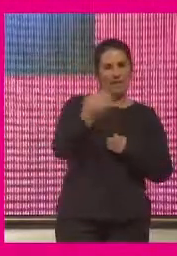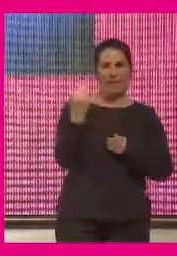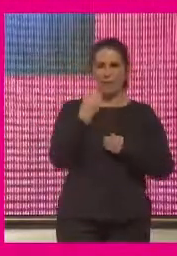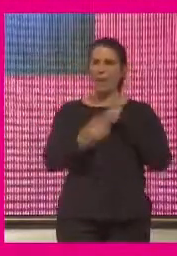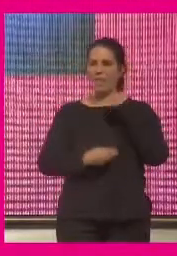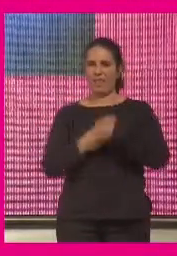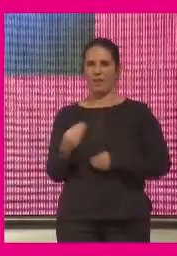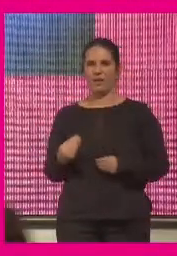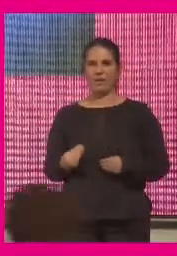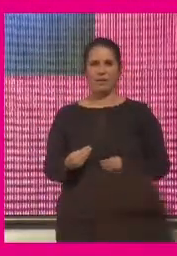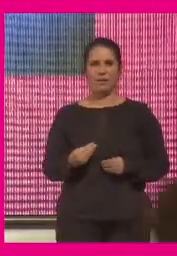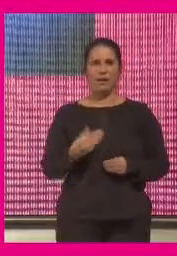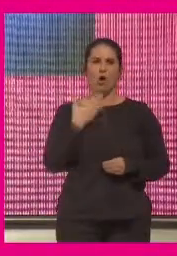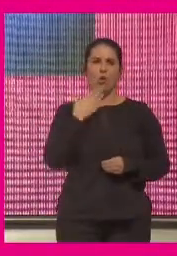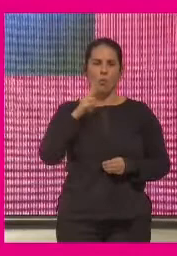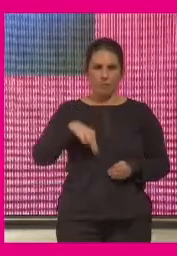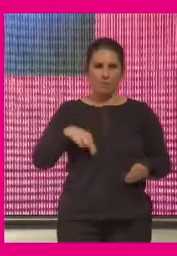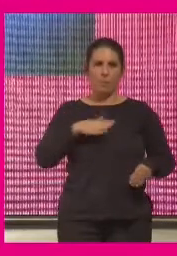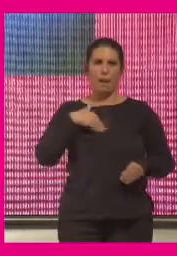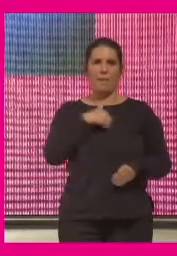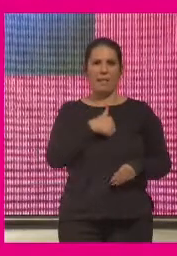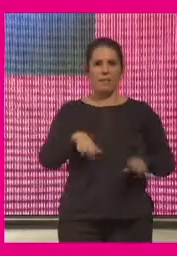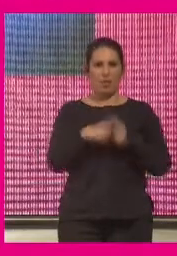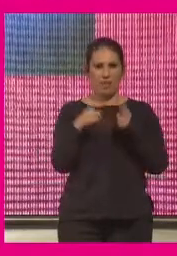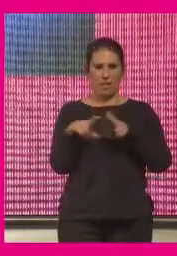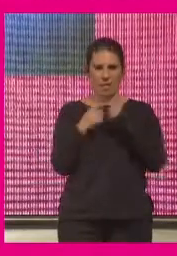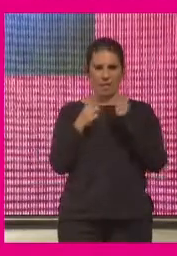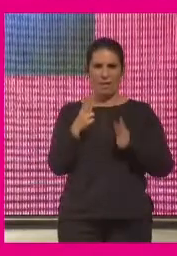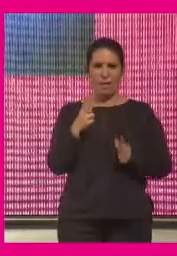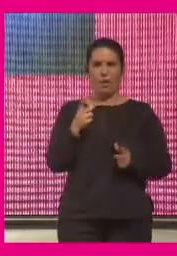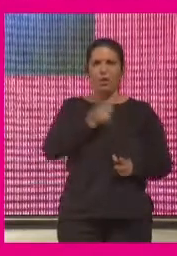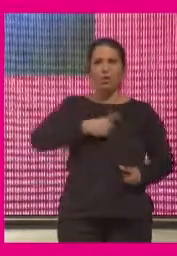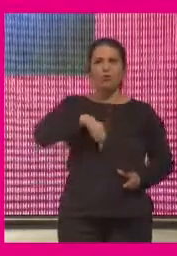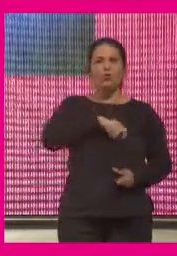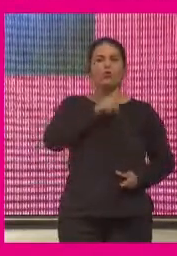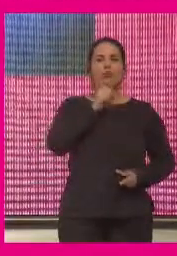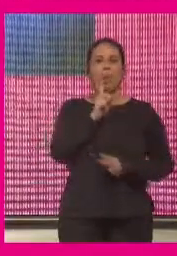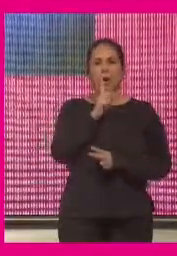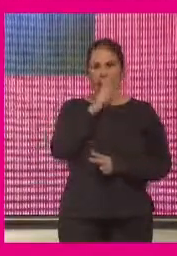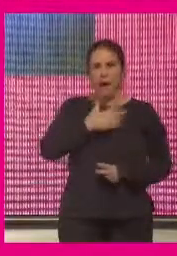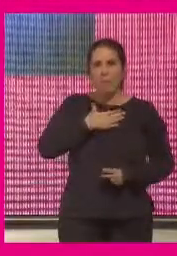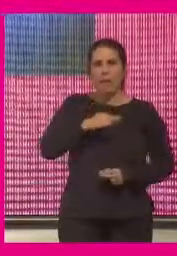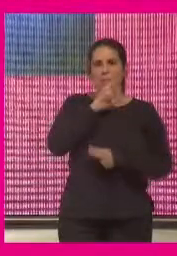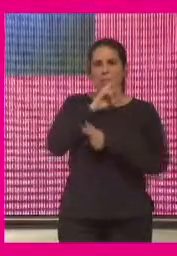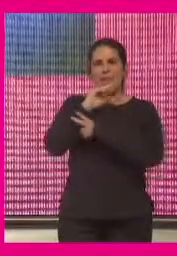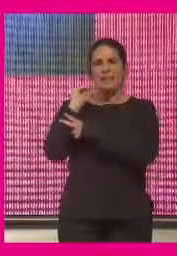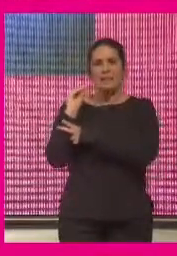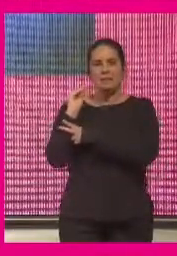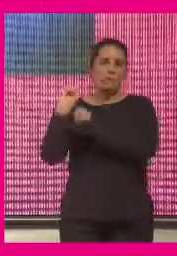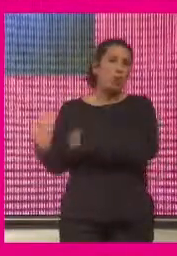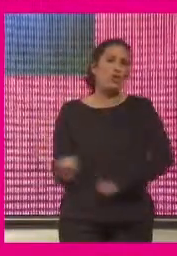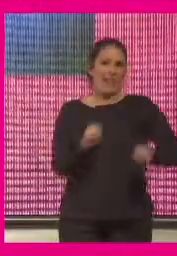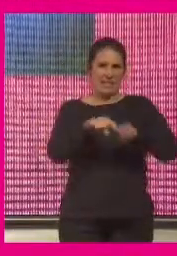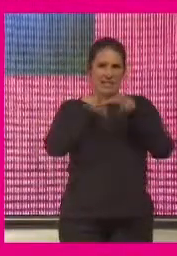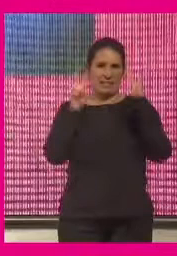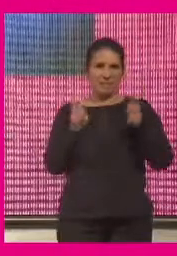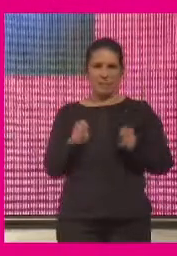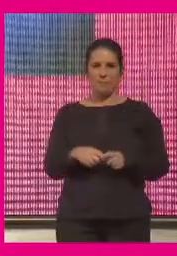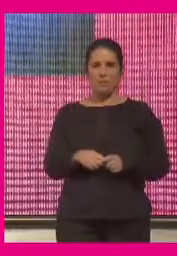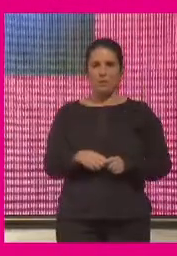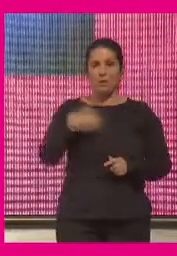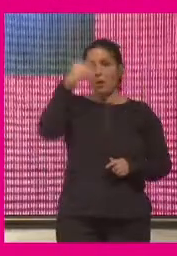probablemente como sociedad cómo vamos a ser capaces de salvaguardar ese aura yo creo que ese aura tiene